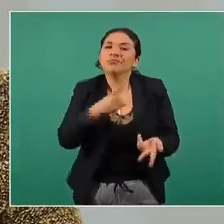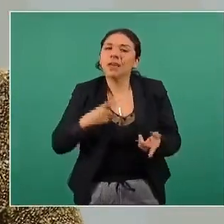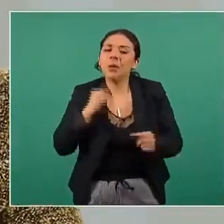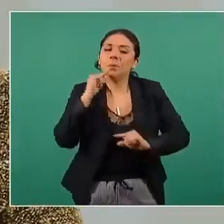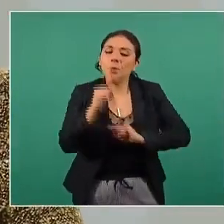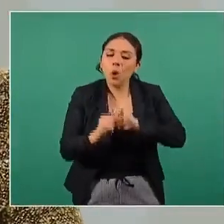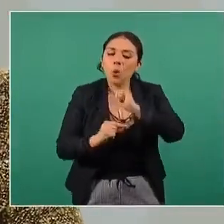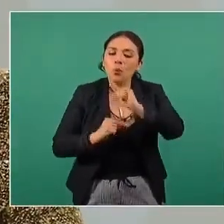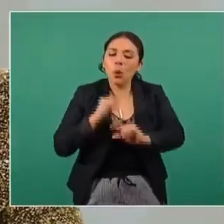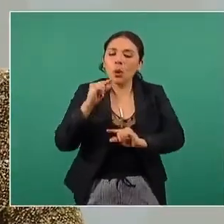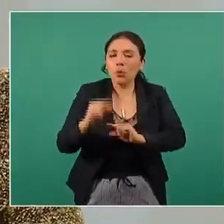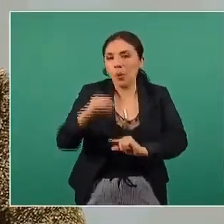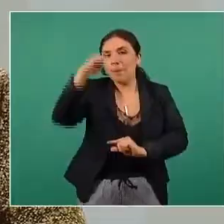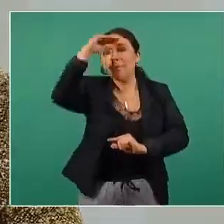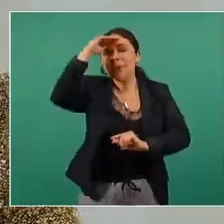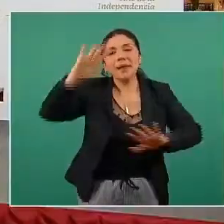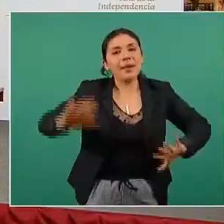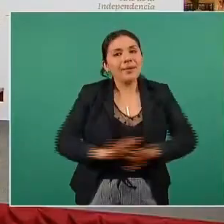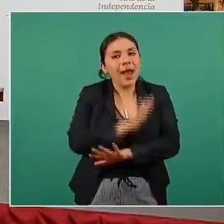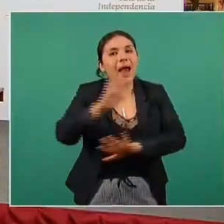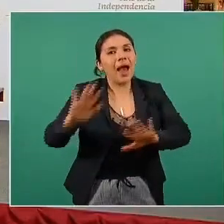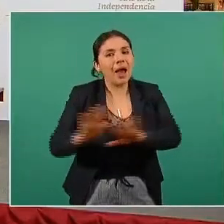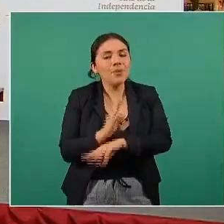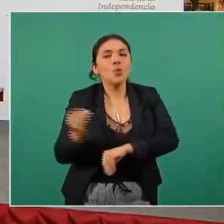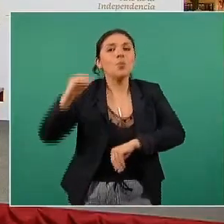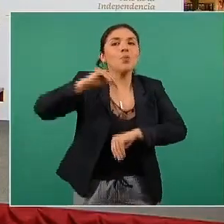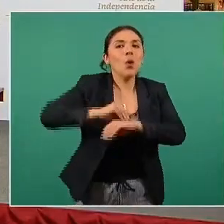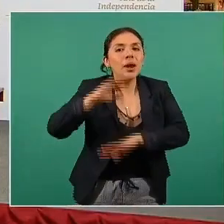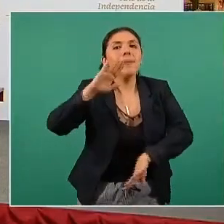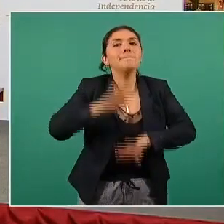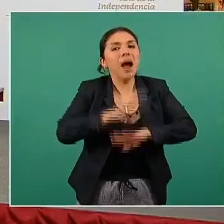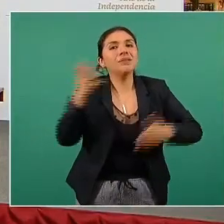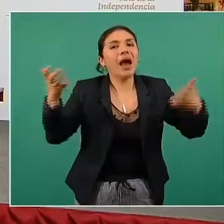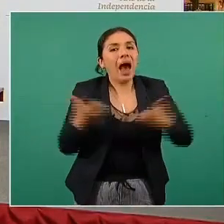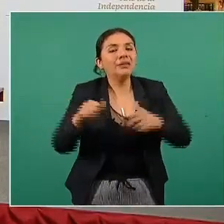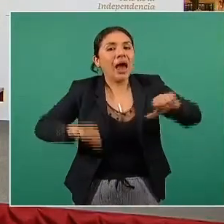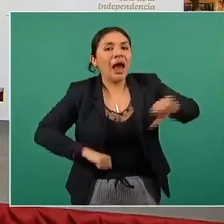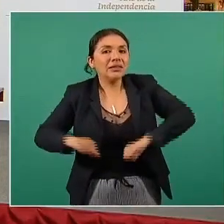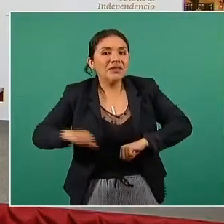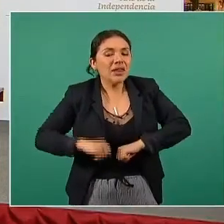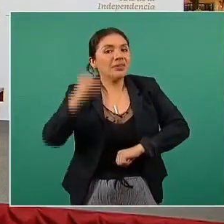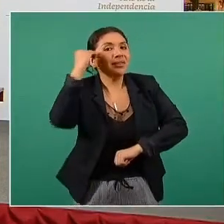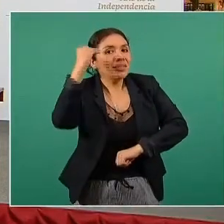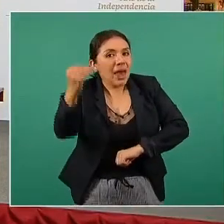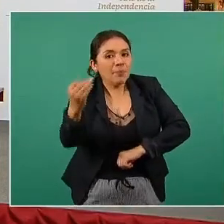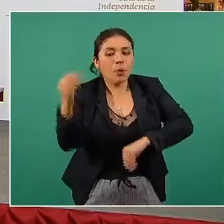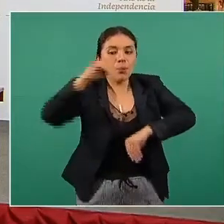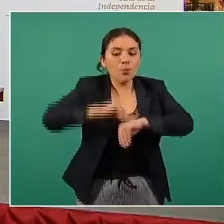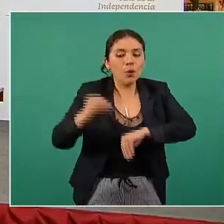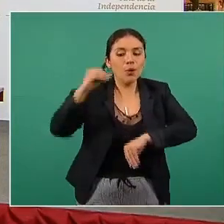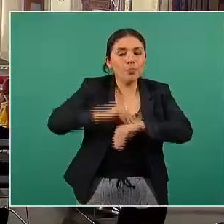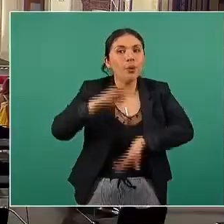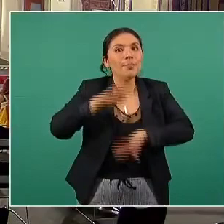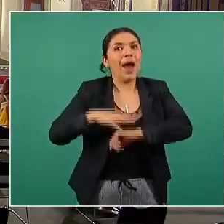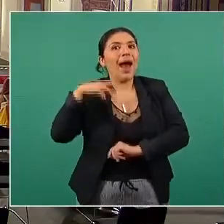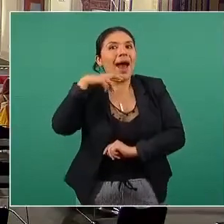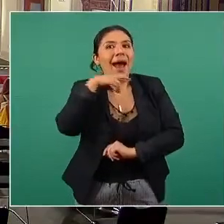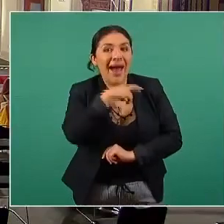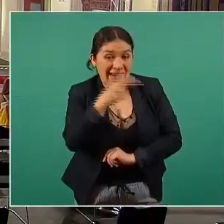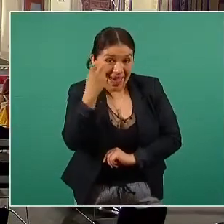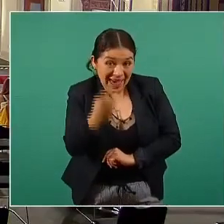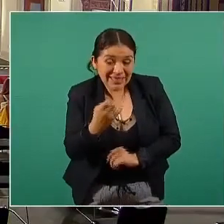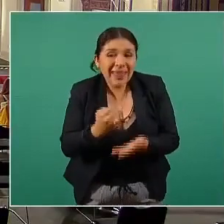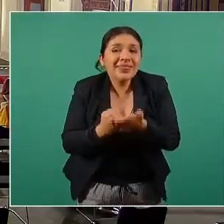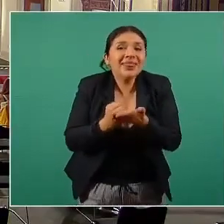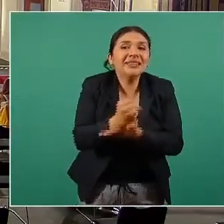decisiones poco a poco e ir incrementando en tiempo y en intensidad esas son